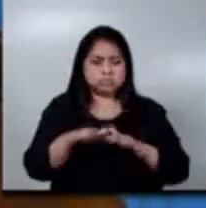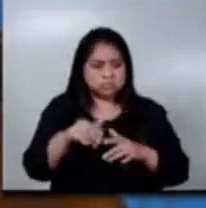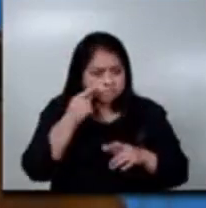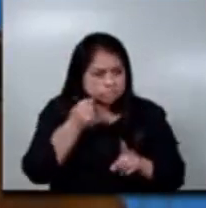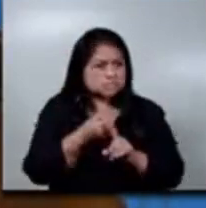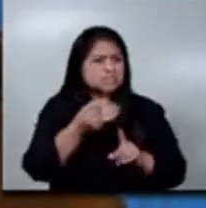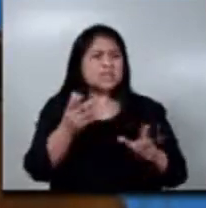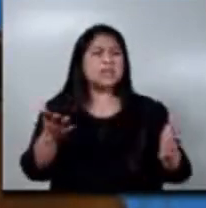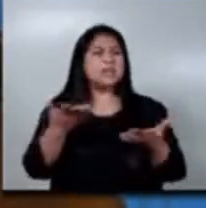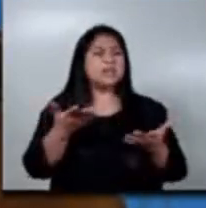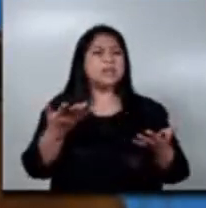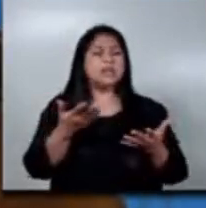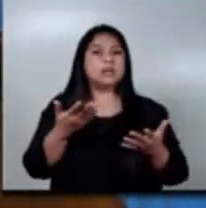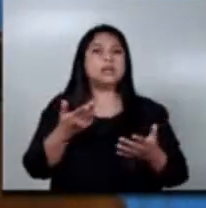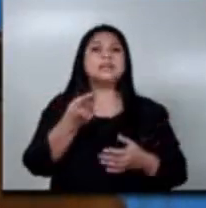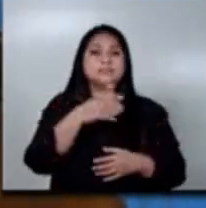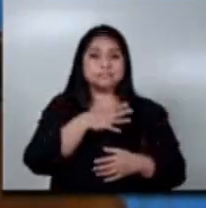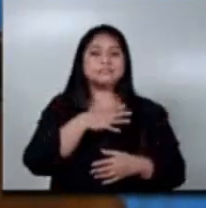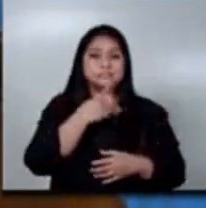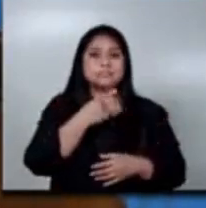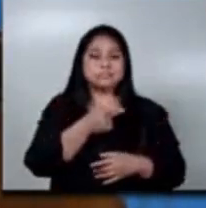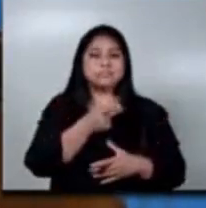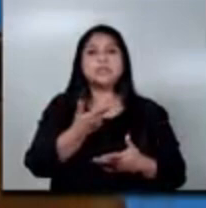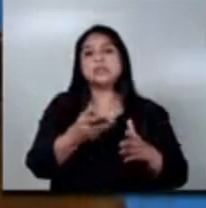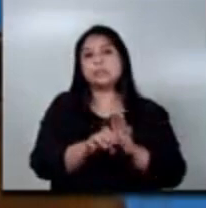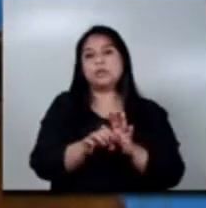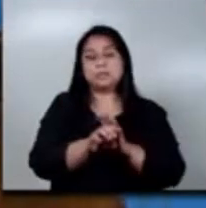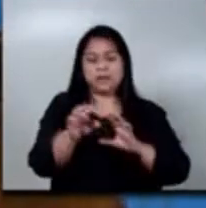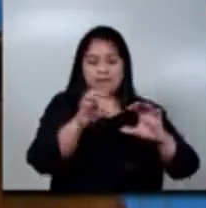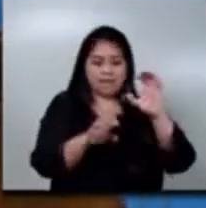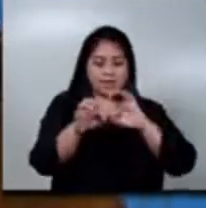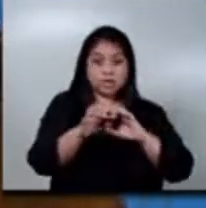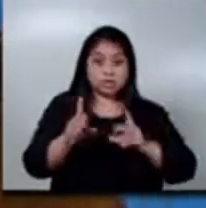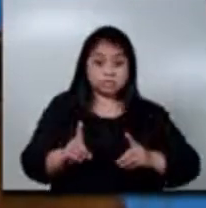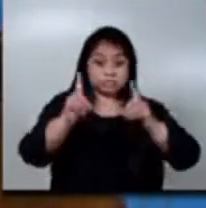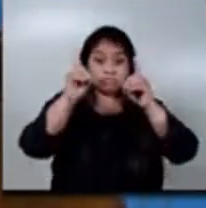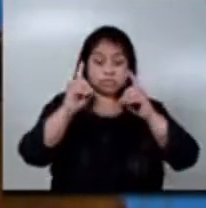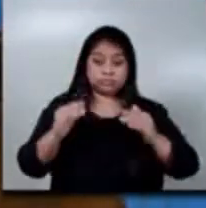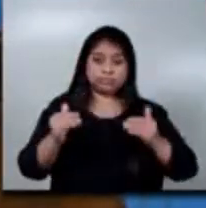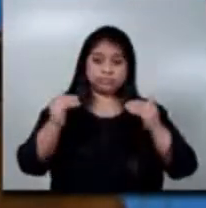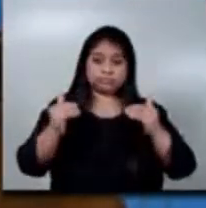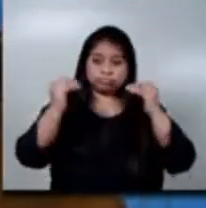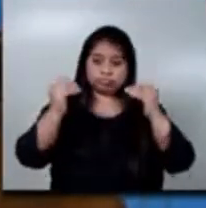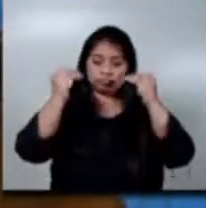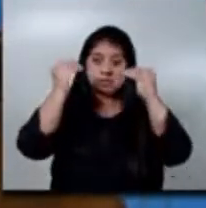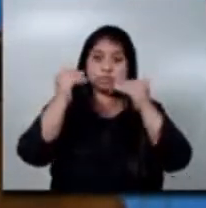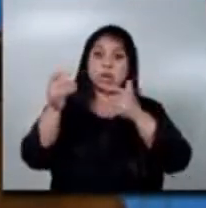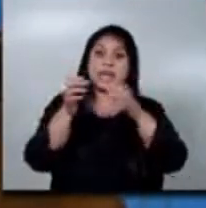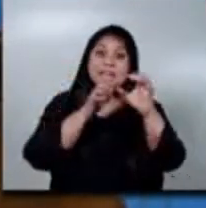explicar qué está pasando. Entonces, en la evaluación del desarrollo y crecimiento del niño, ¿se va a ir evaluando realmente?